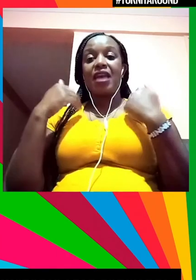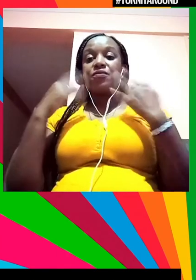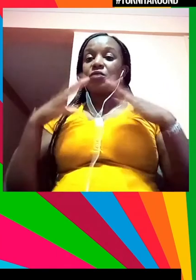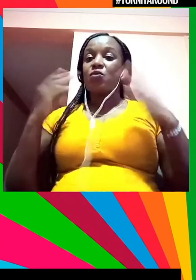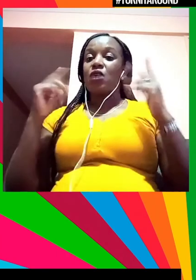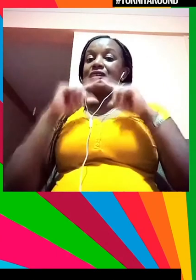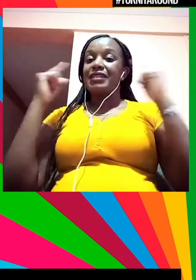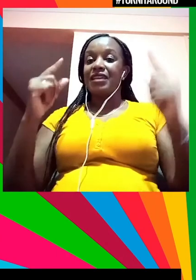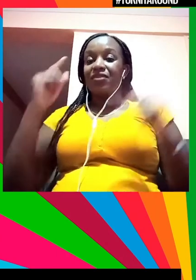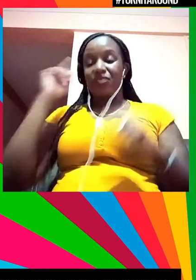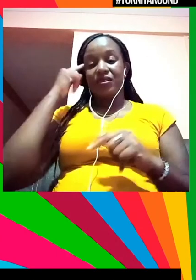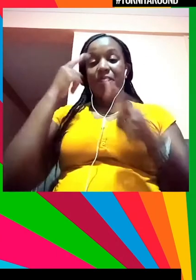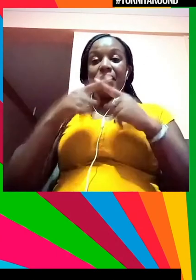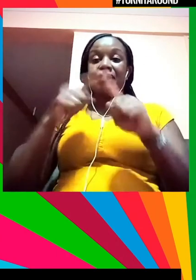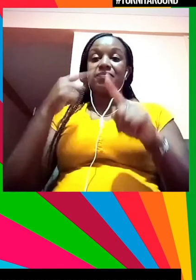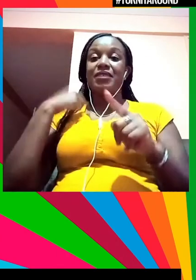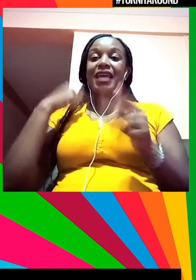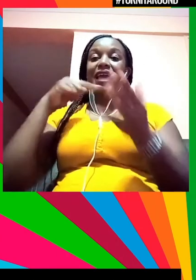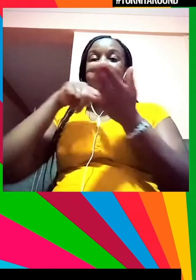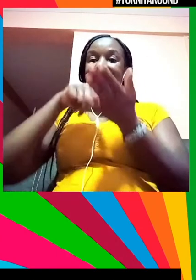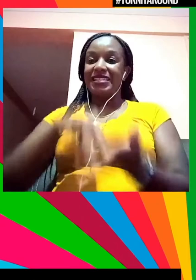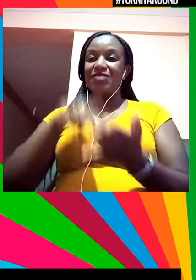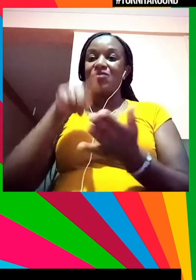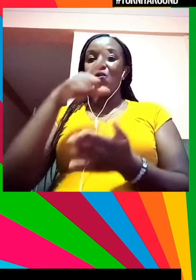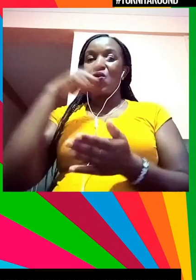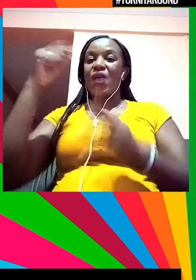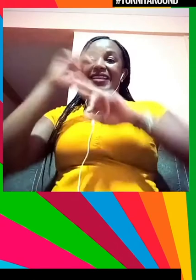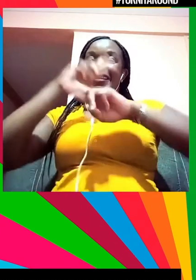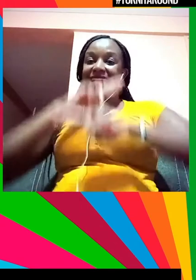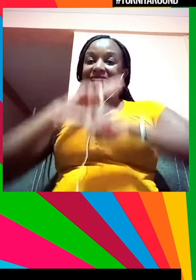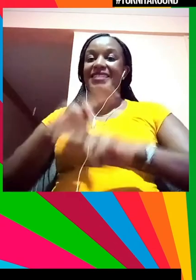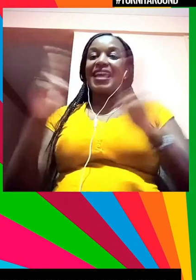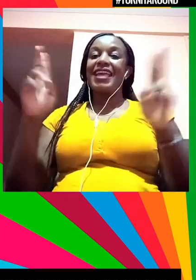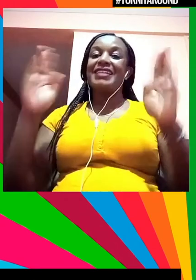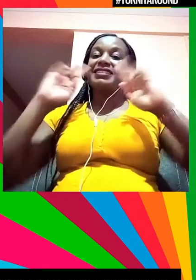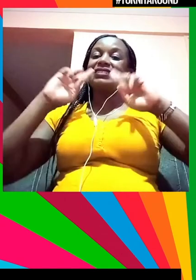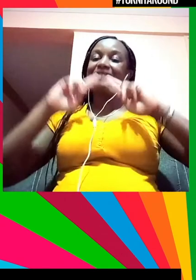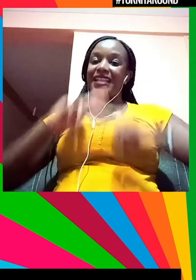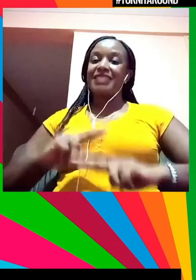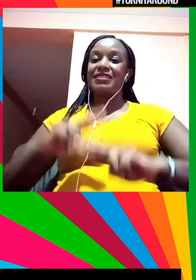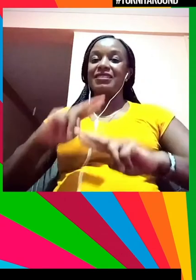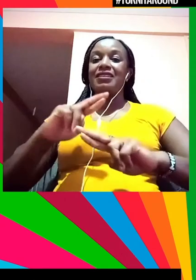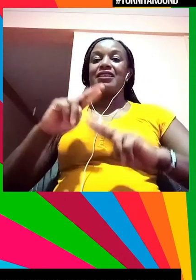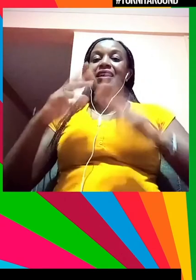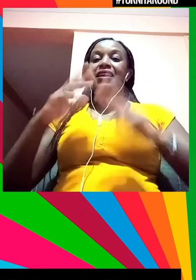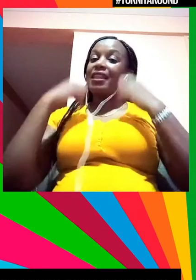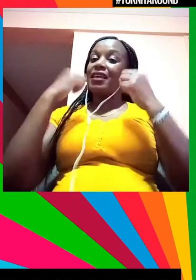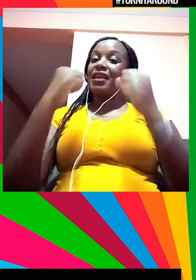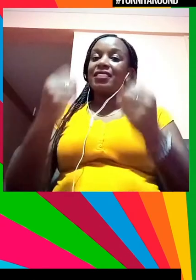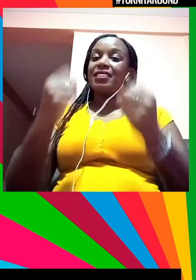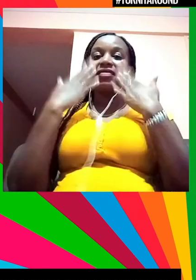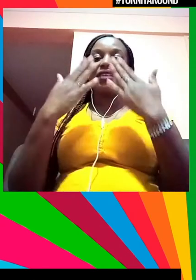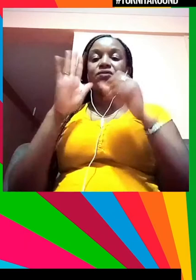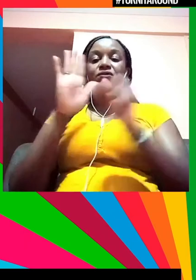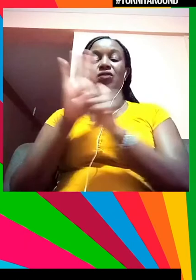E insisto ahora, por favor, que te desconectes y vayas a descansar. Y queremos que te mejores. Muchas gracias, Stefano. Gracias por estar con